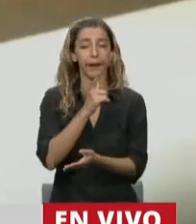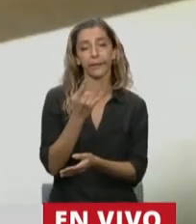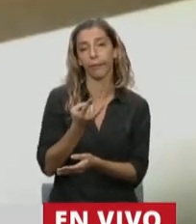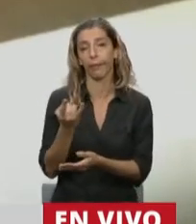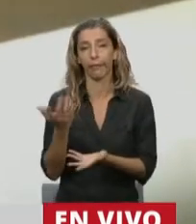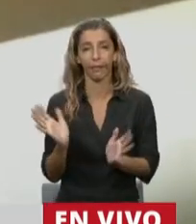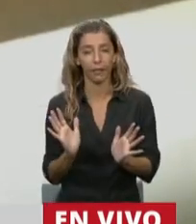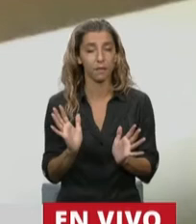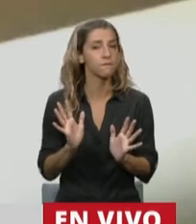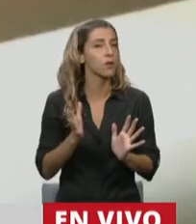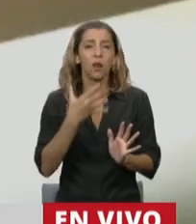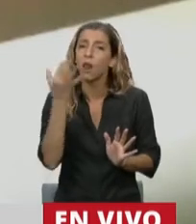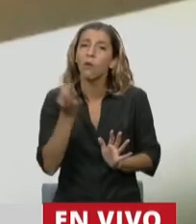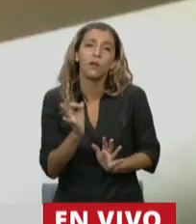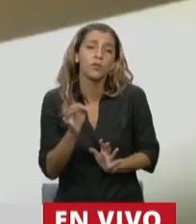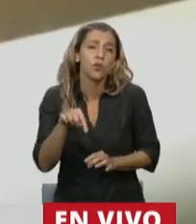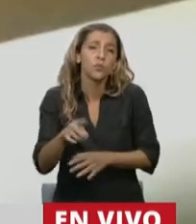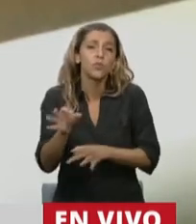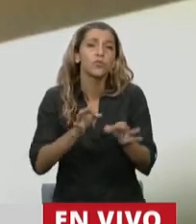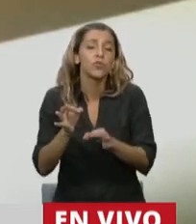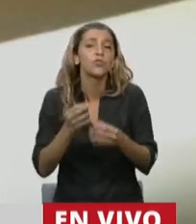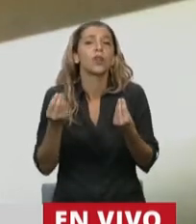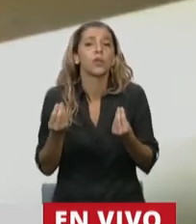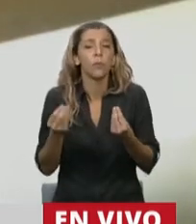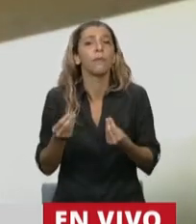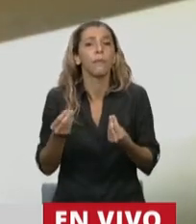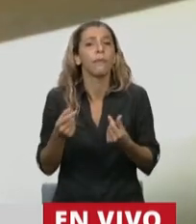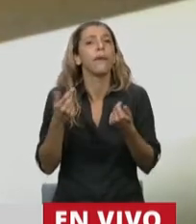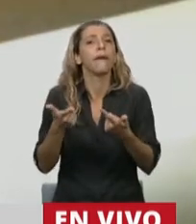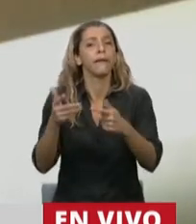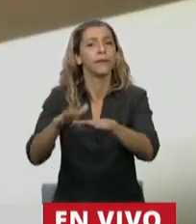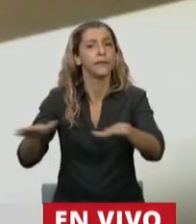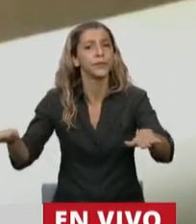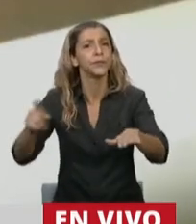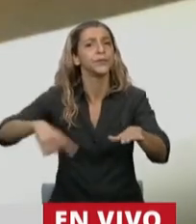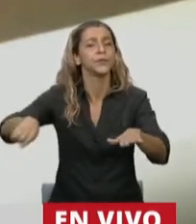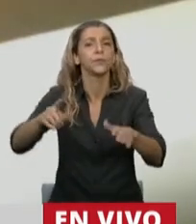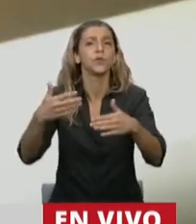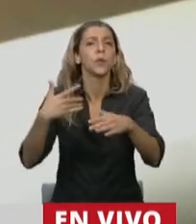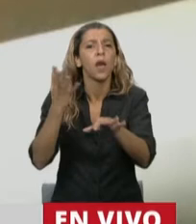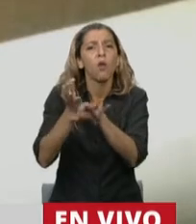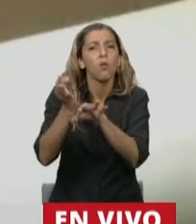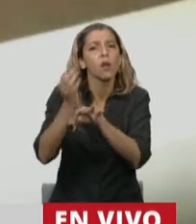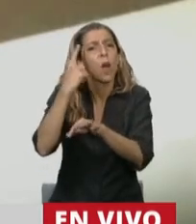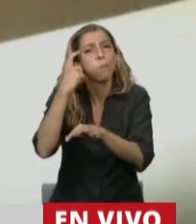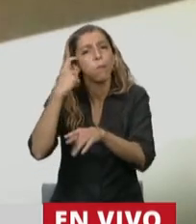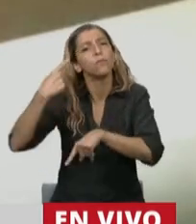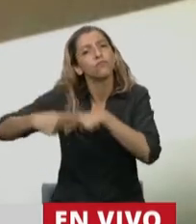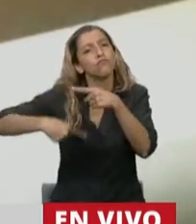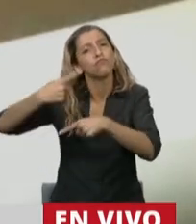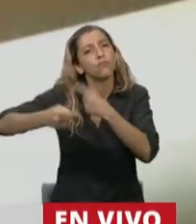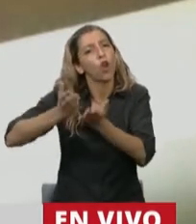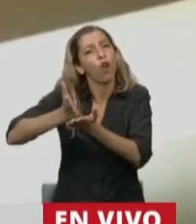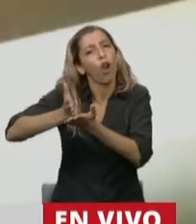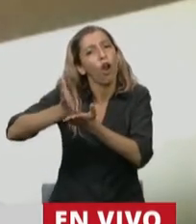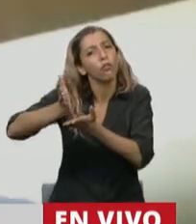medidas que permitan la continuidad de las trayectorias educativas, Presidente. Y para eso la pregunta es, ¿el sistema educativo de nuestro